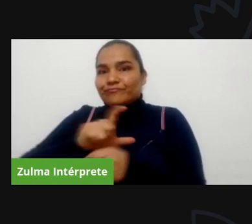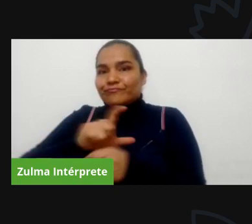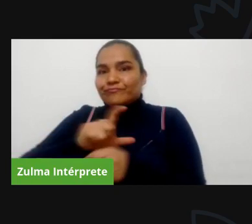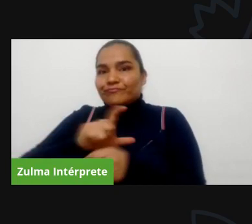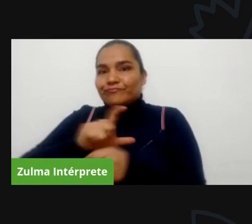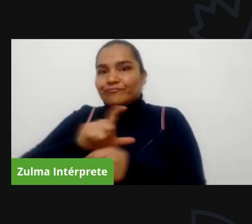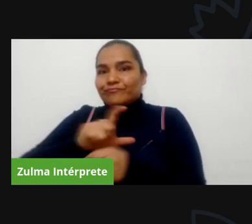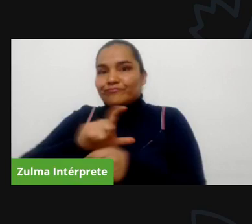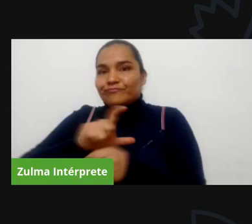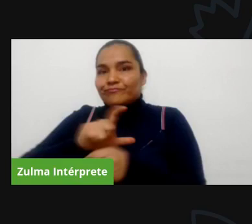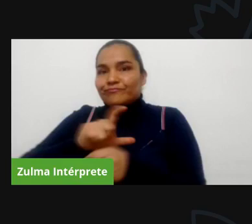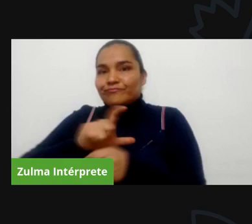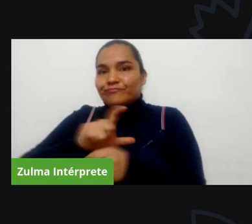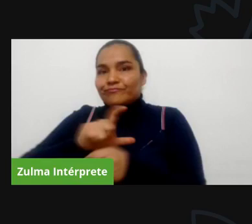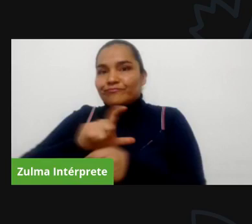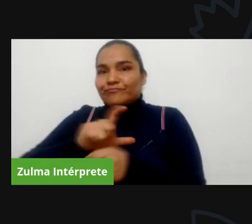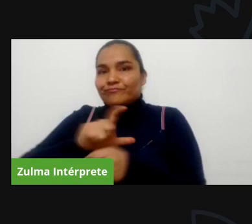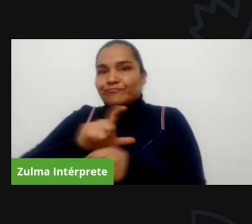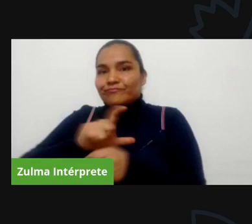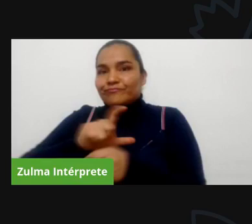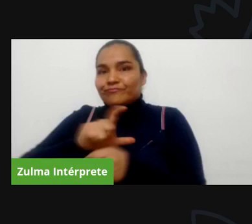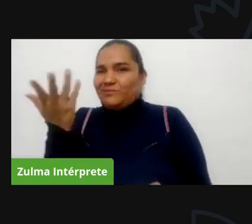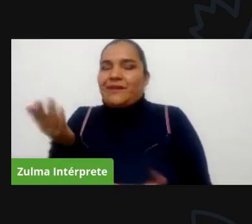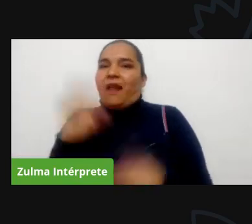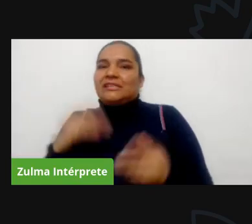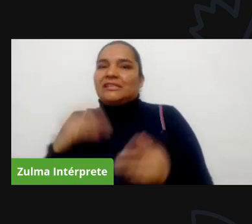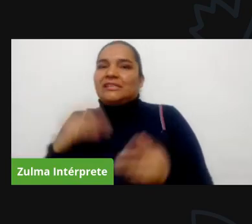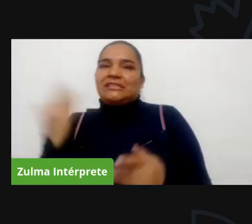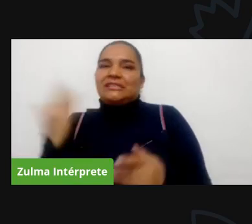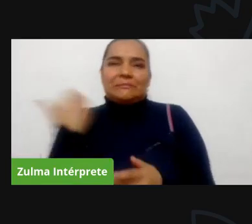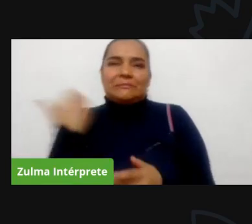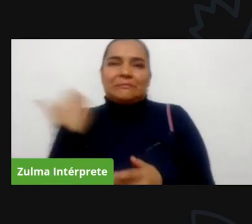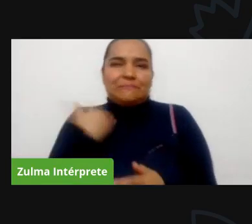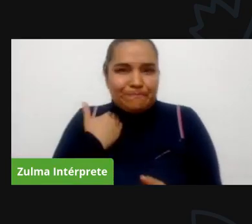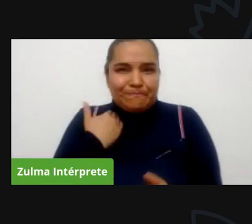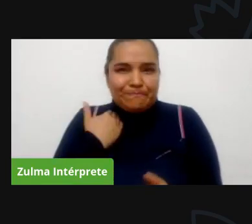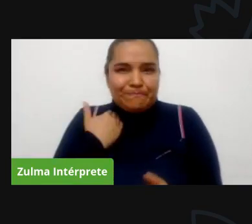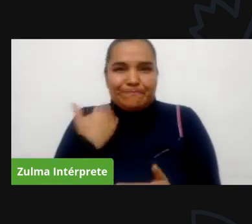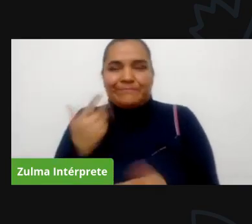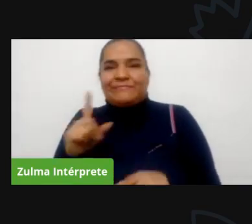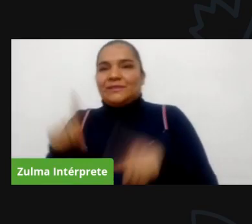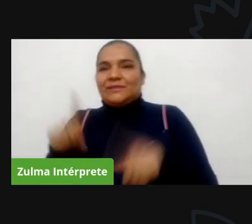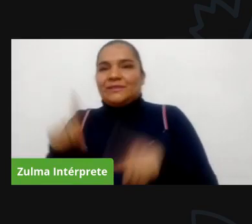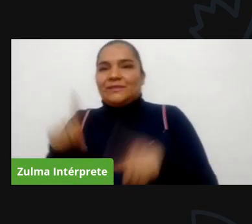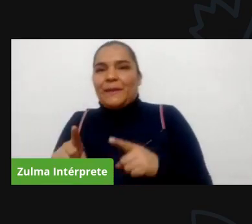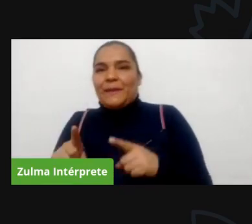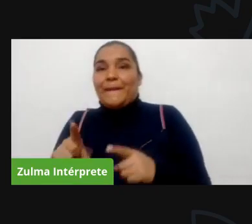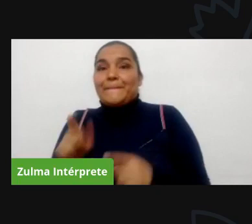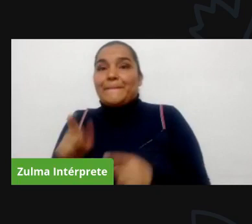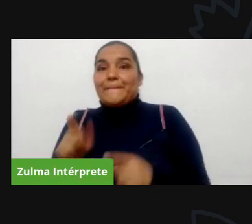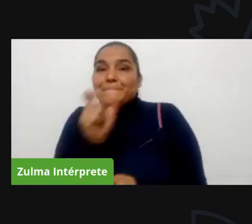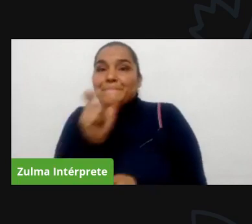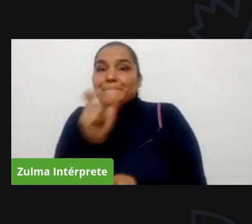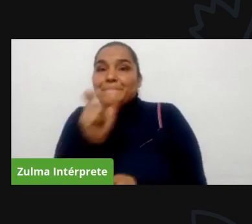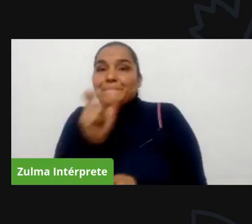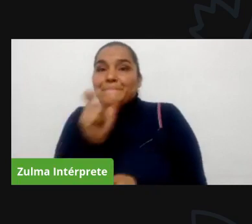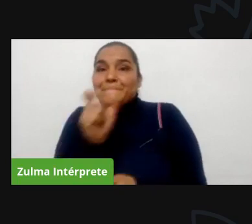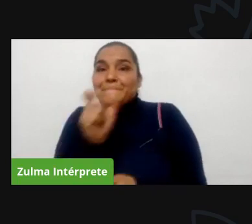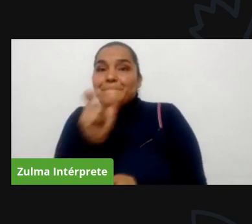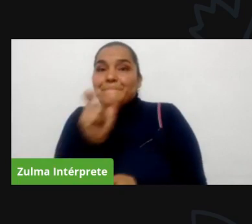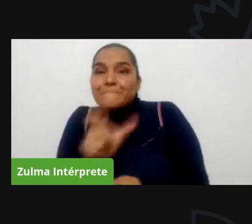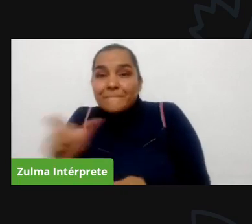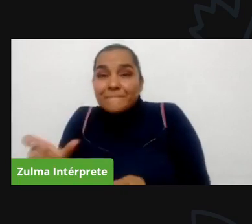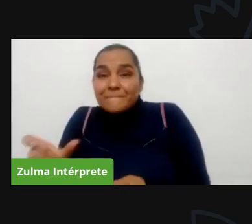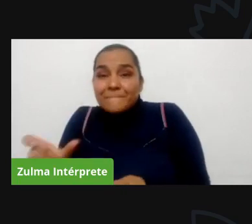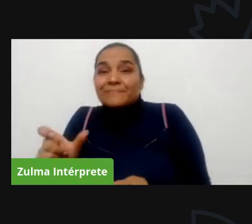hacer que el ciudadano que va a participar sienta se sienta motivado a ir a las urnas que ese día la las los